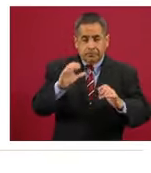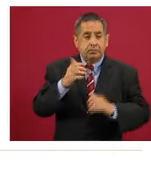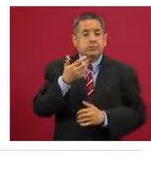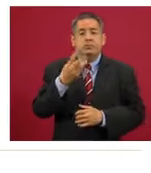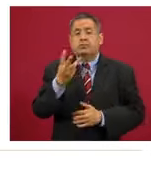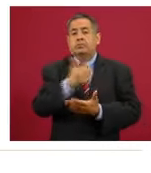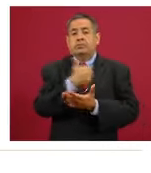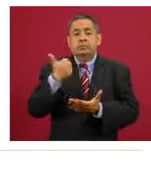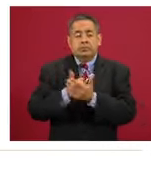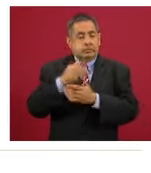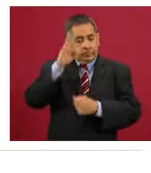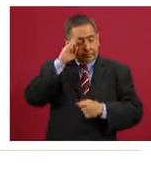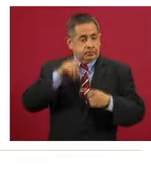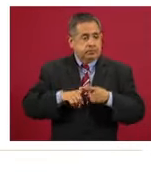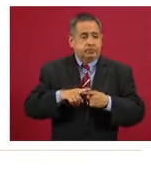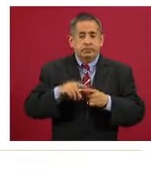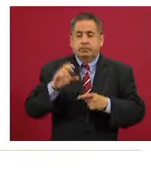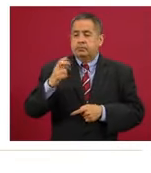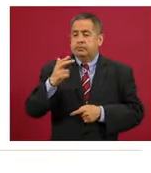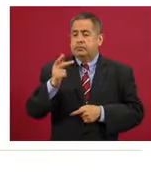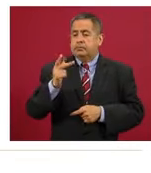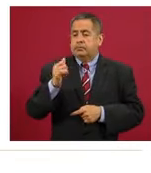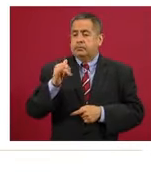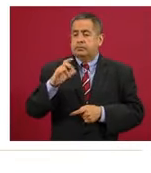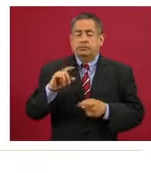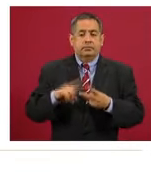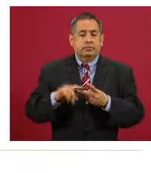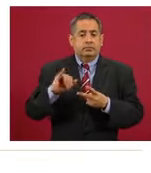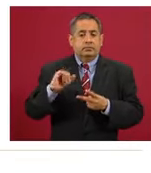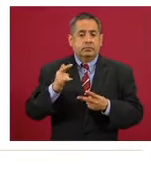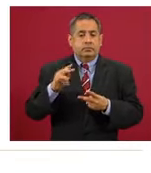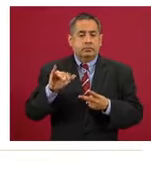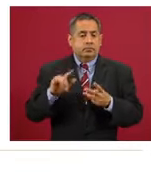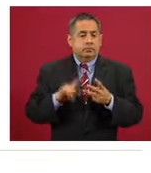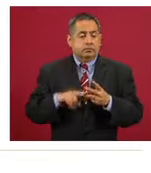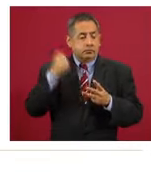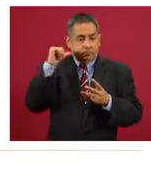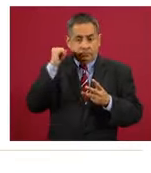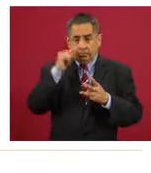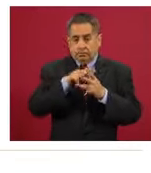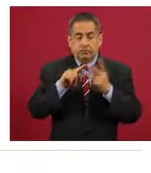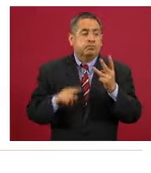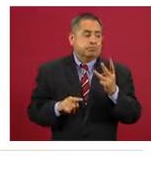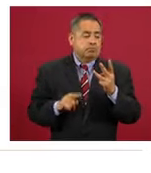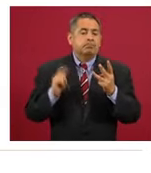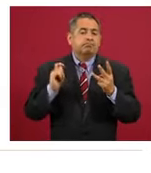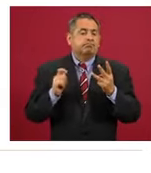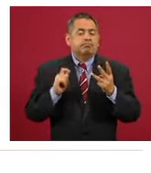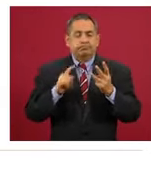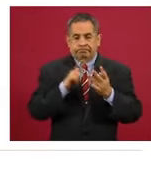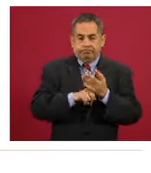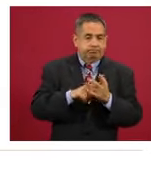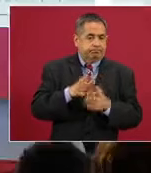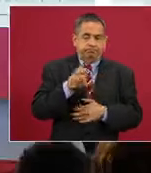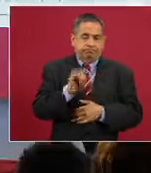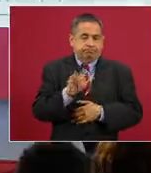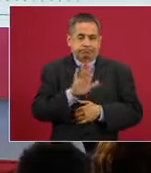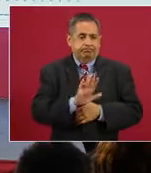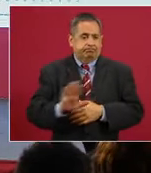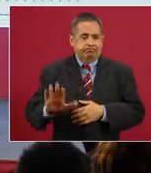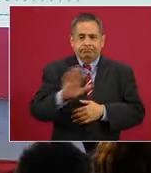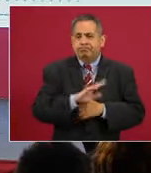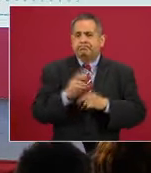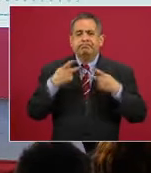ciudades mayores, Chilpancingo, Iguala y Acapulco, en donde por la naturaleza de la